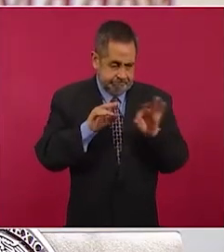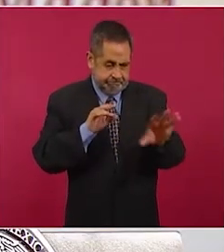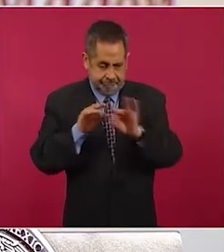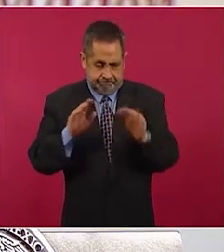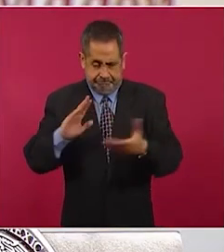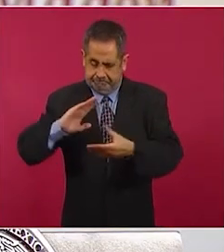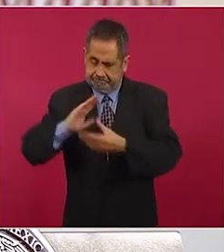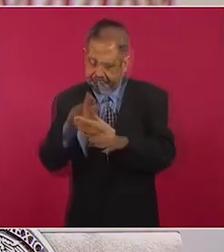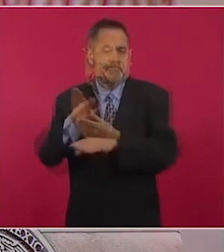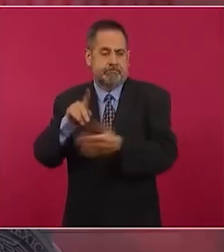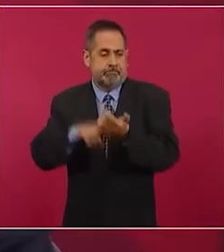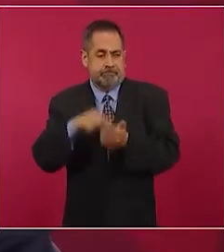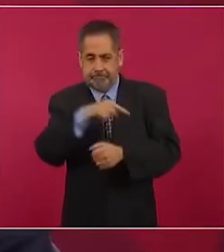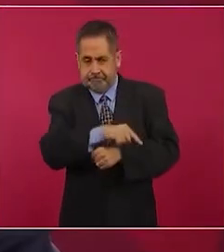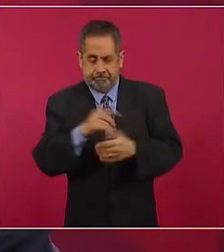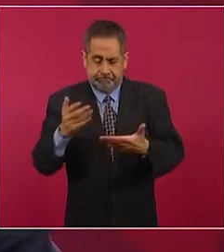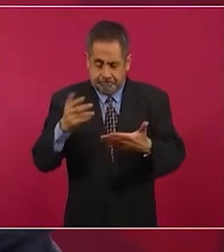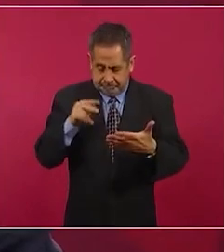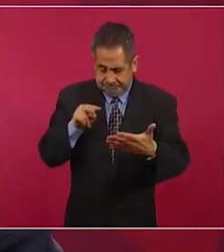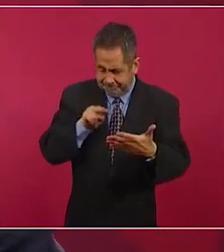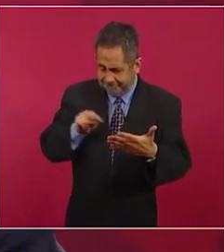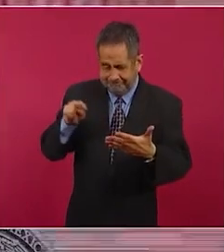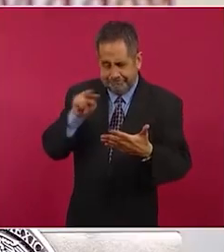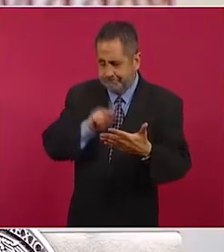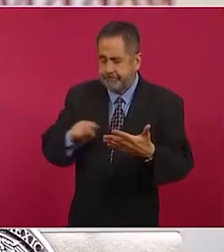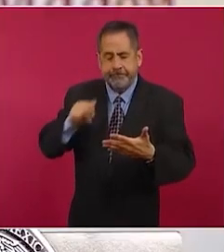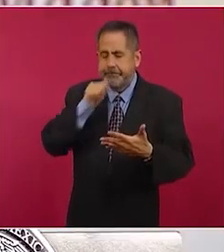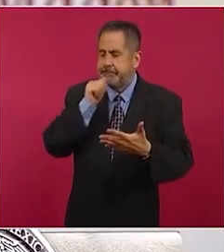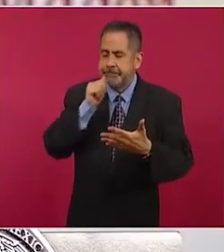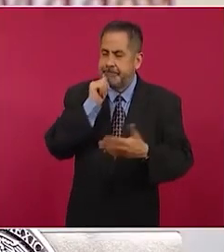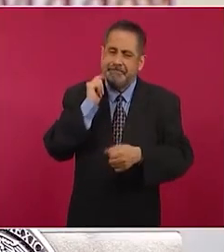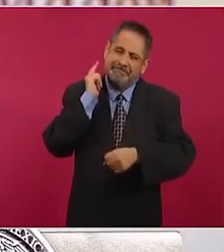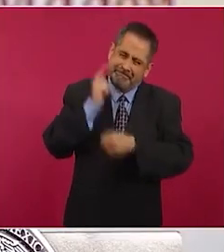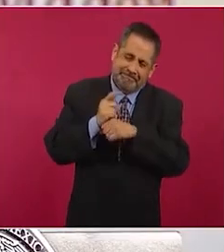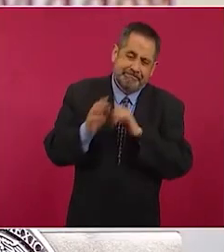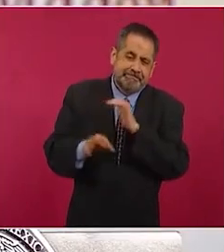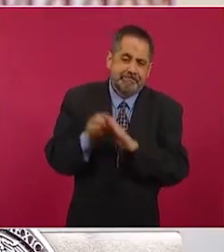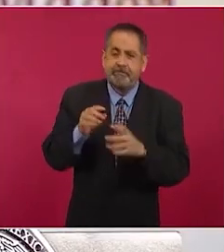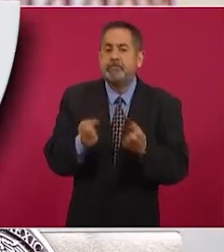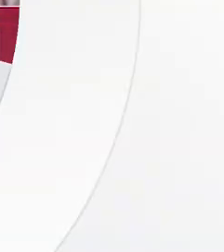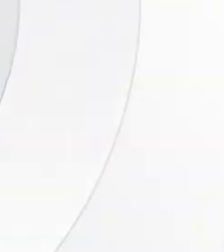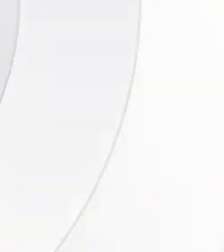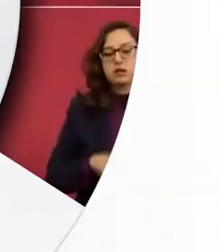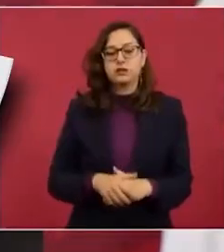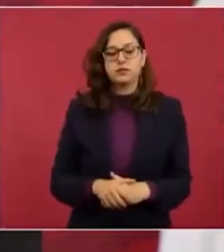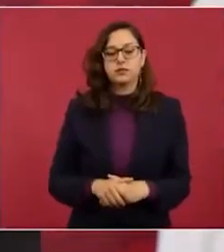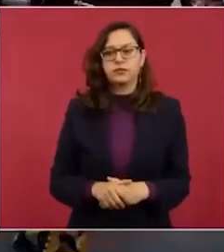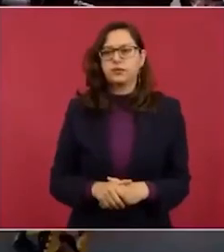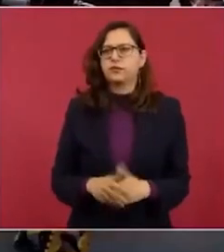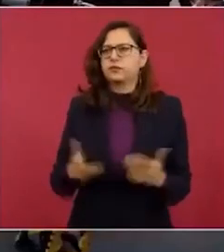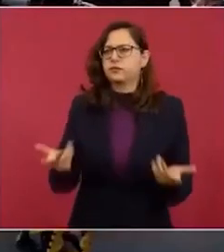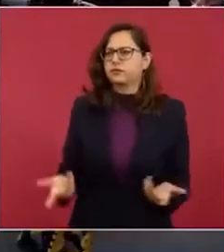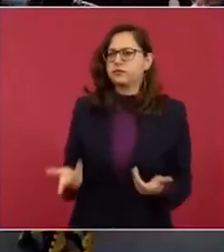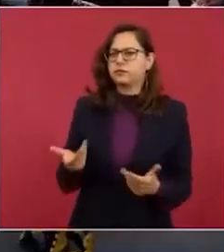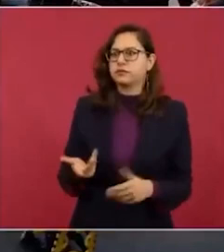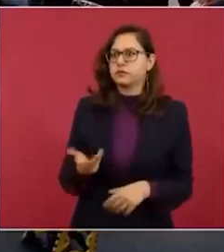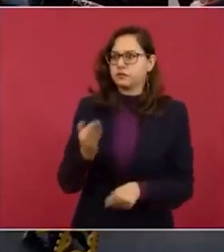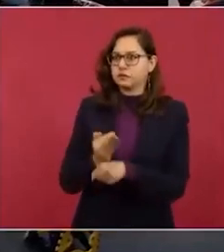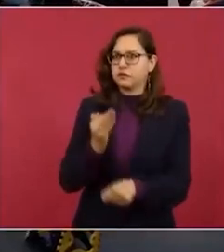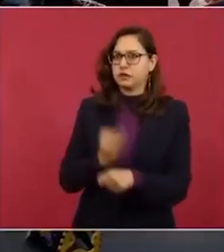que se han obtenido a la fecha no permiten establecer todavía un número determinado de víctimas. Establecieron vallas.